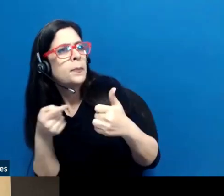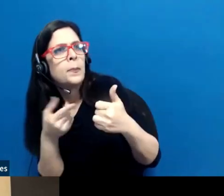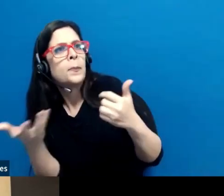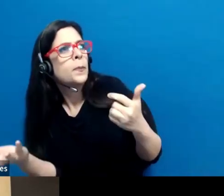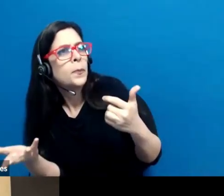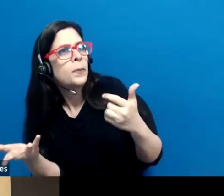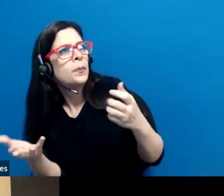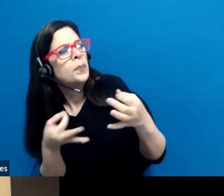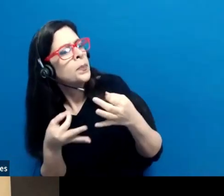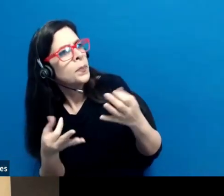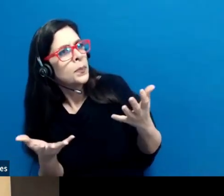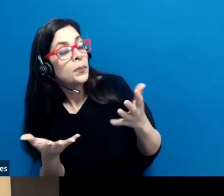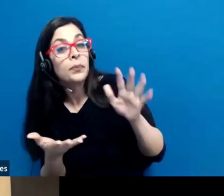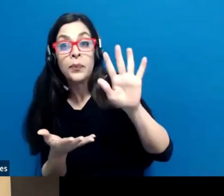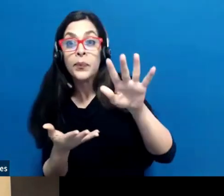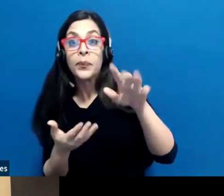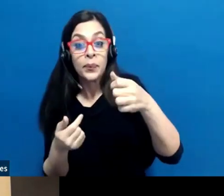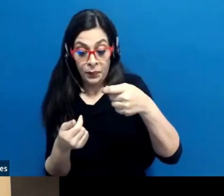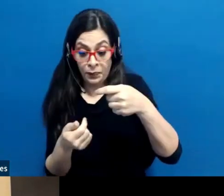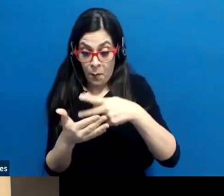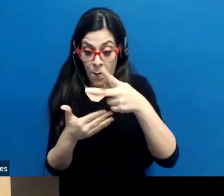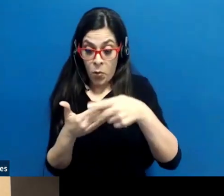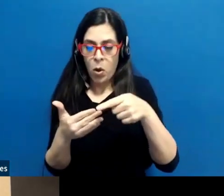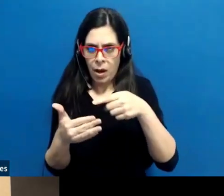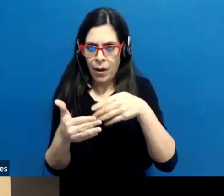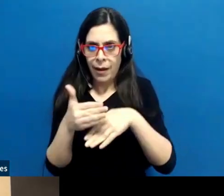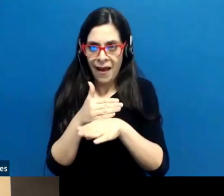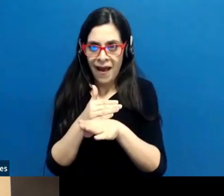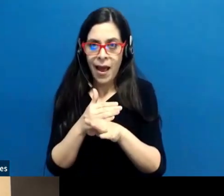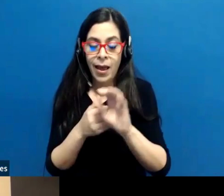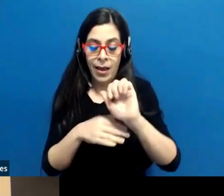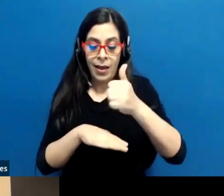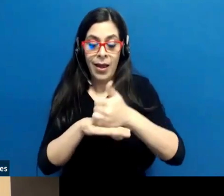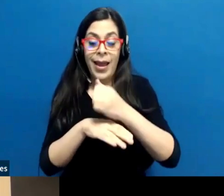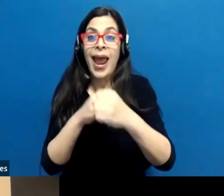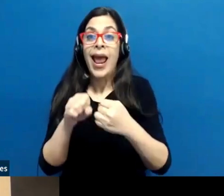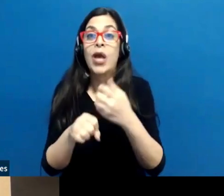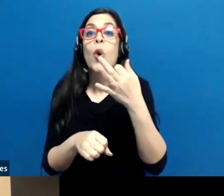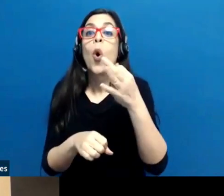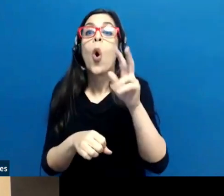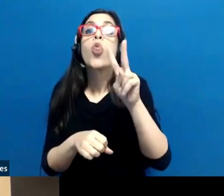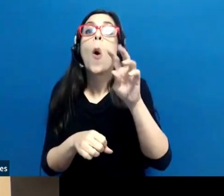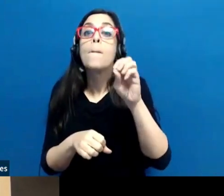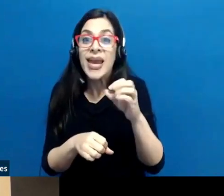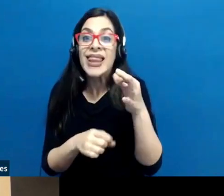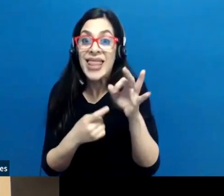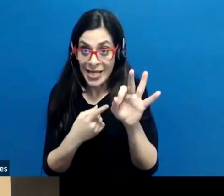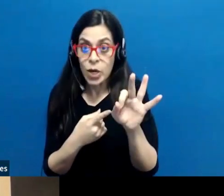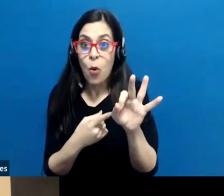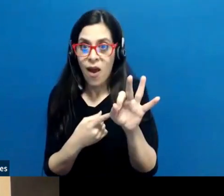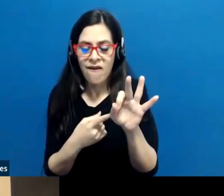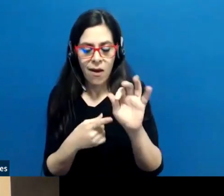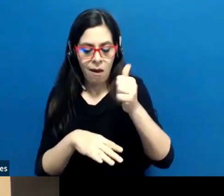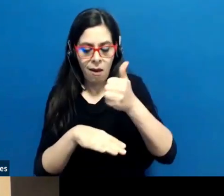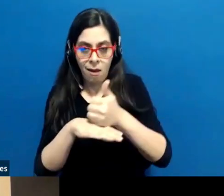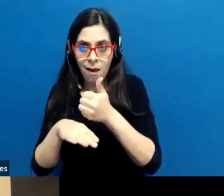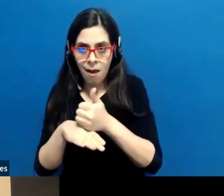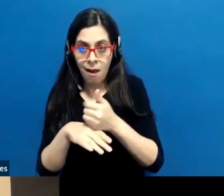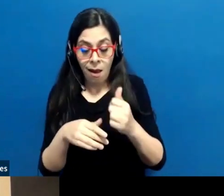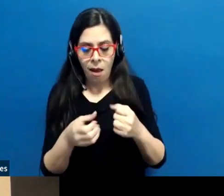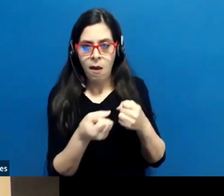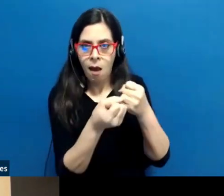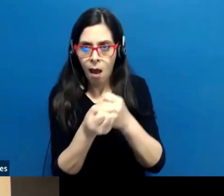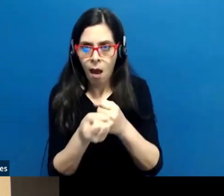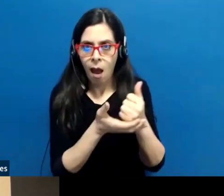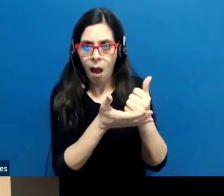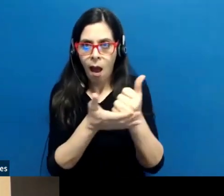Pues, entre las funciones del programa que fue creado en el 2019, está precisamente apoyar y asesorar a los